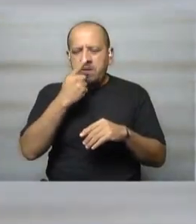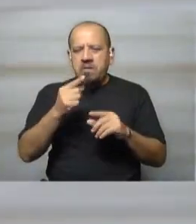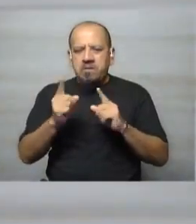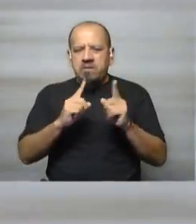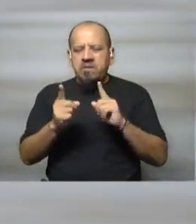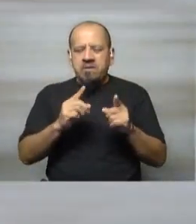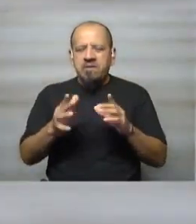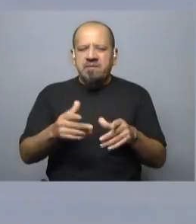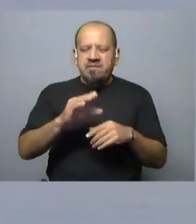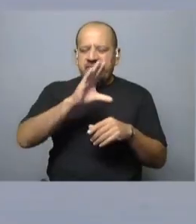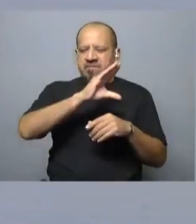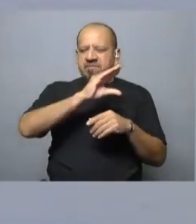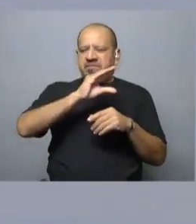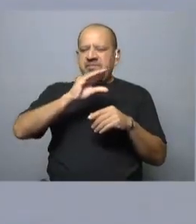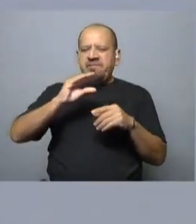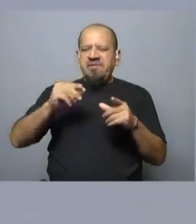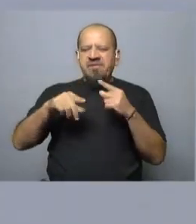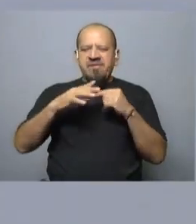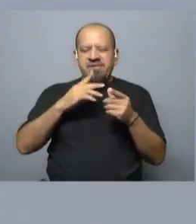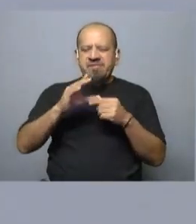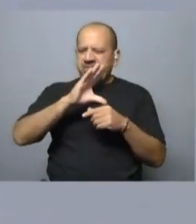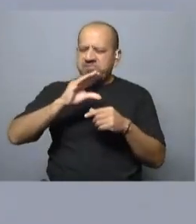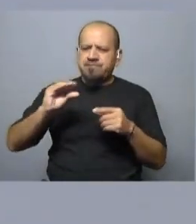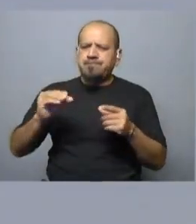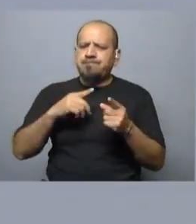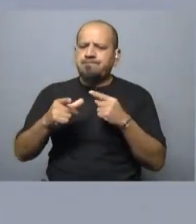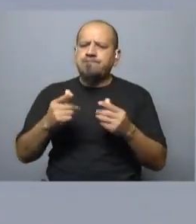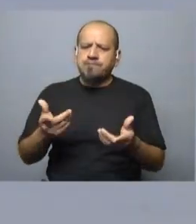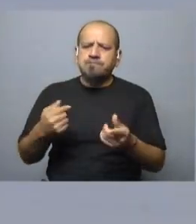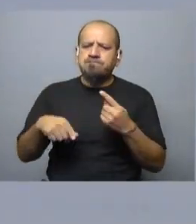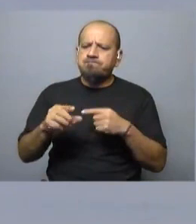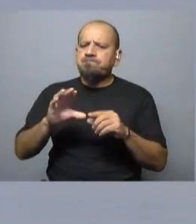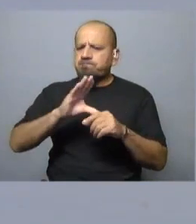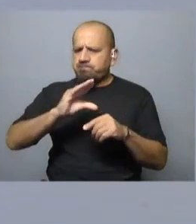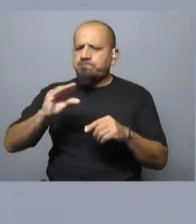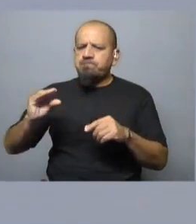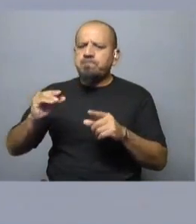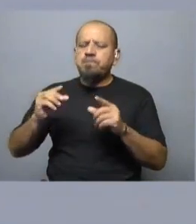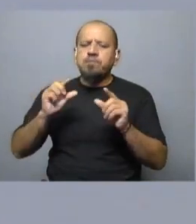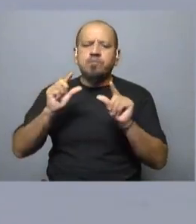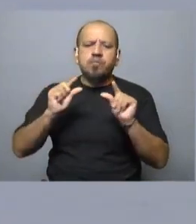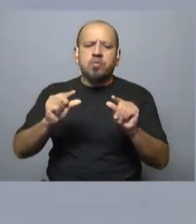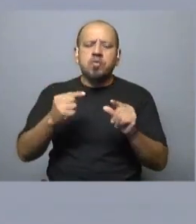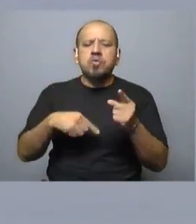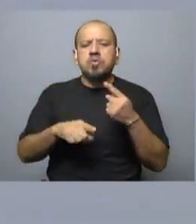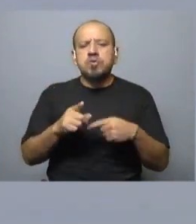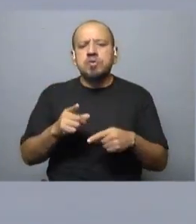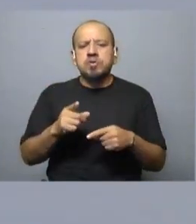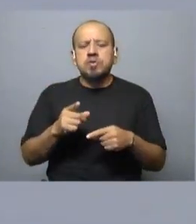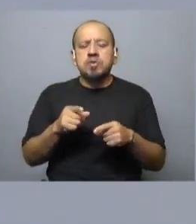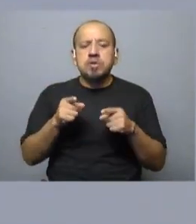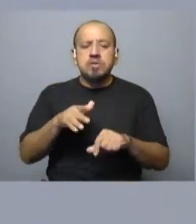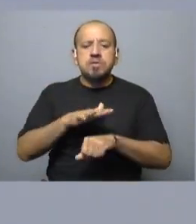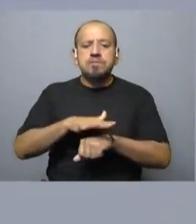declinación, una fuerte disminución en la abundancia total de aves acuáticas y ese momento